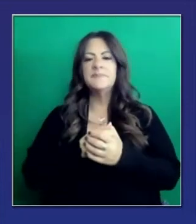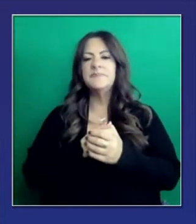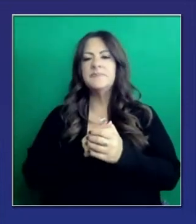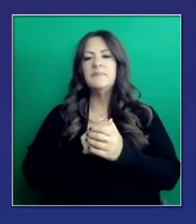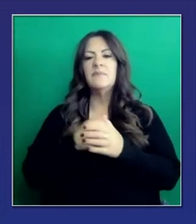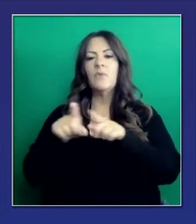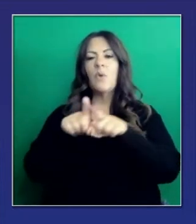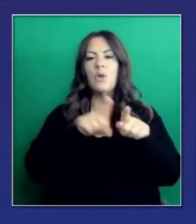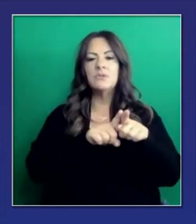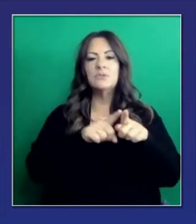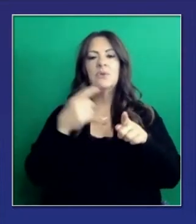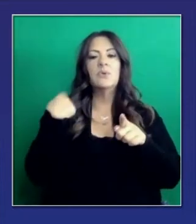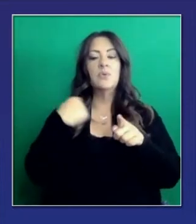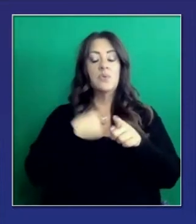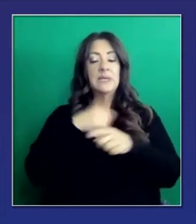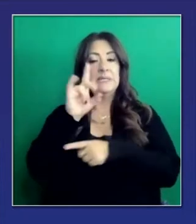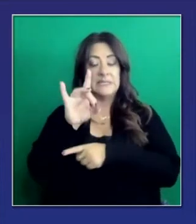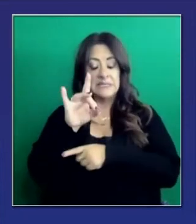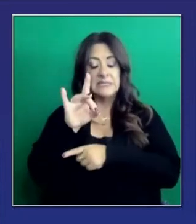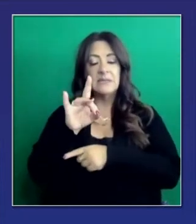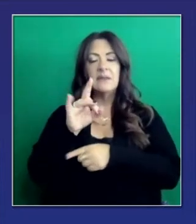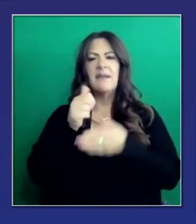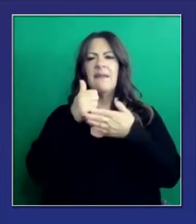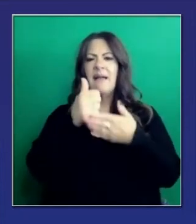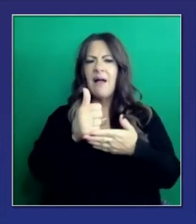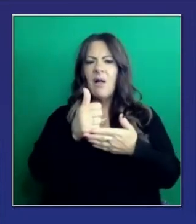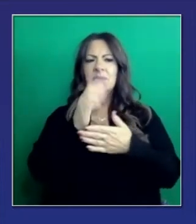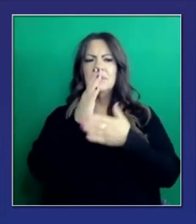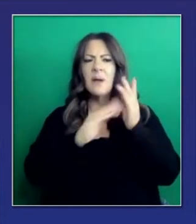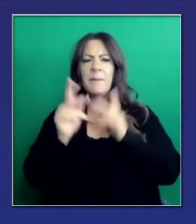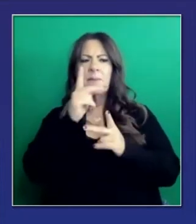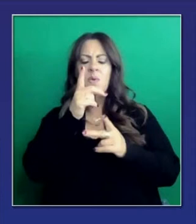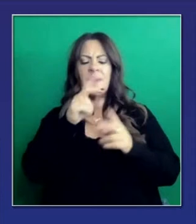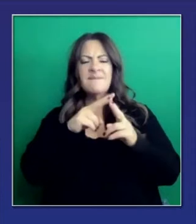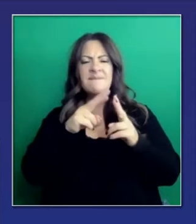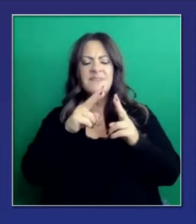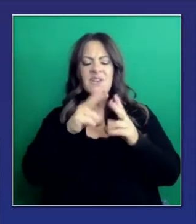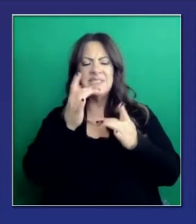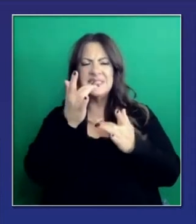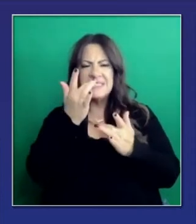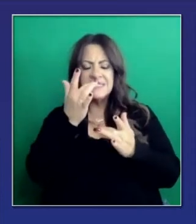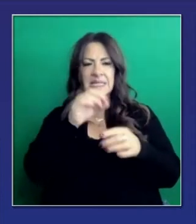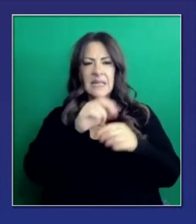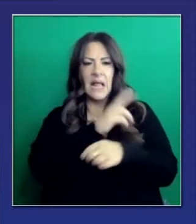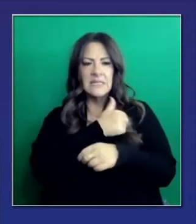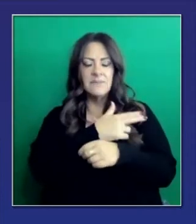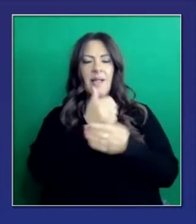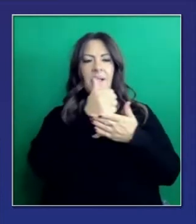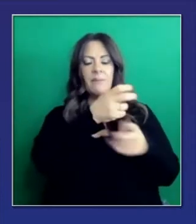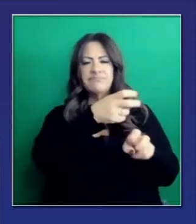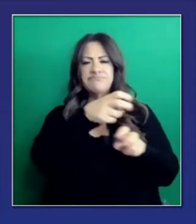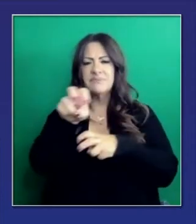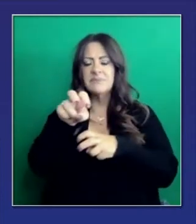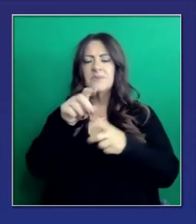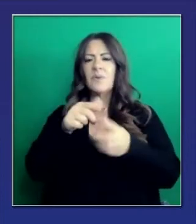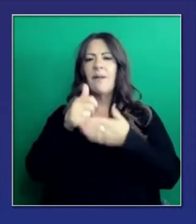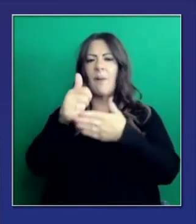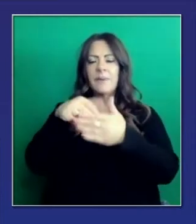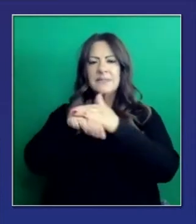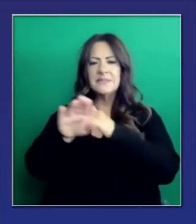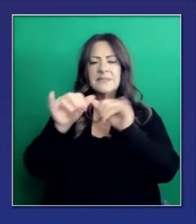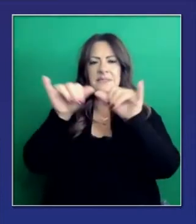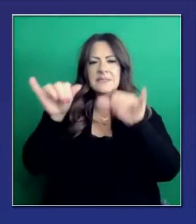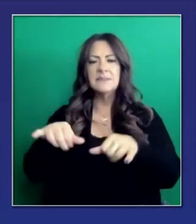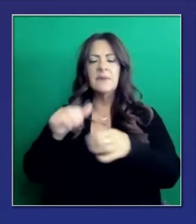progreso. También hemos podido transferir a pacientes críticos a hospitales, que esto es parte de nuestra ayuda mutua regional